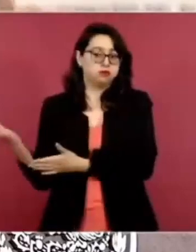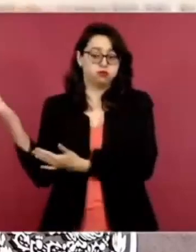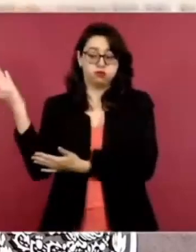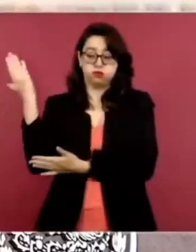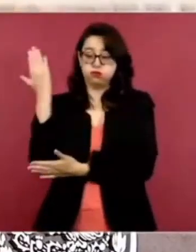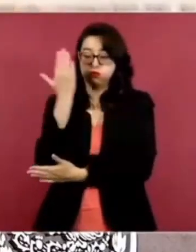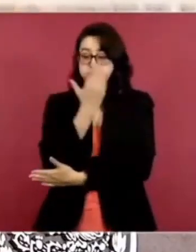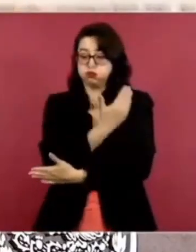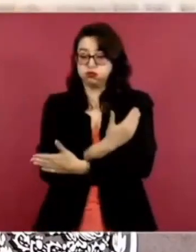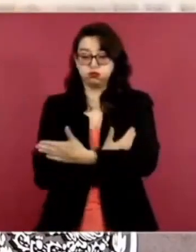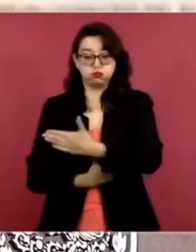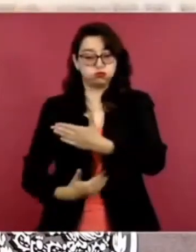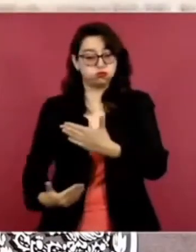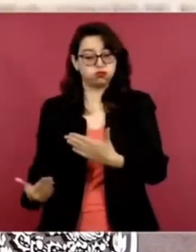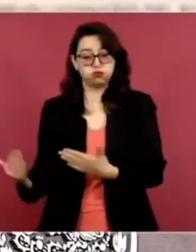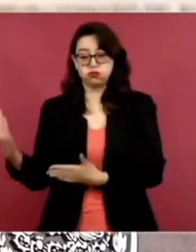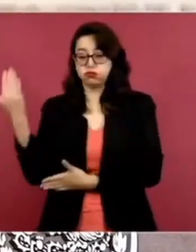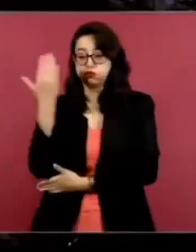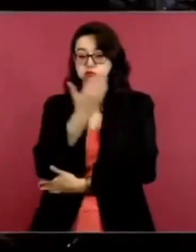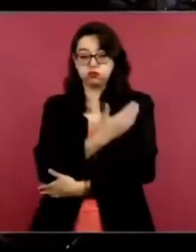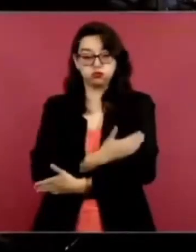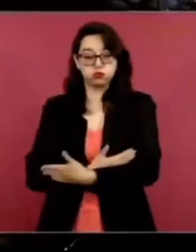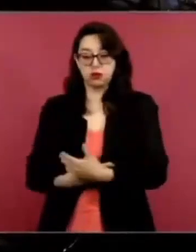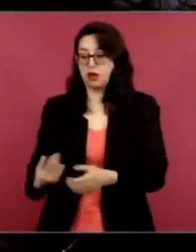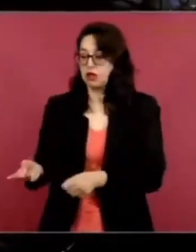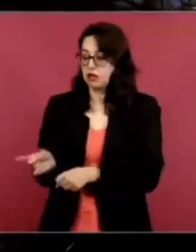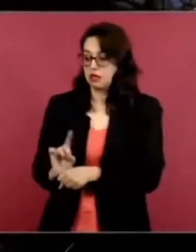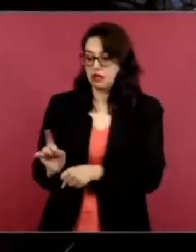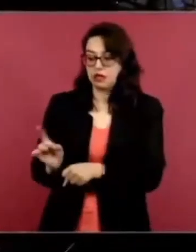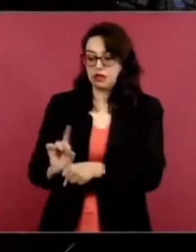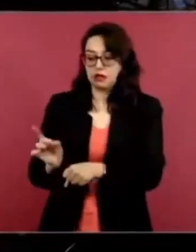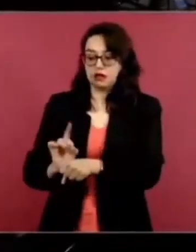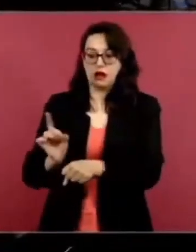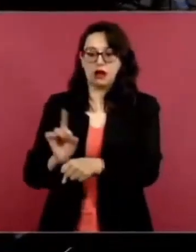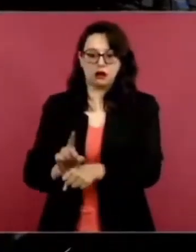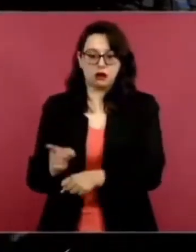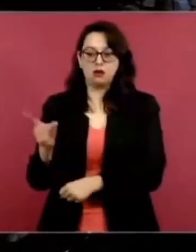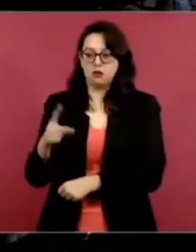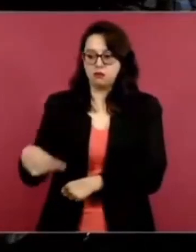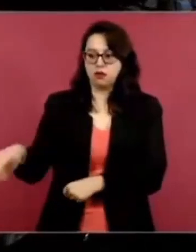Trabajadores de agua del gobierno del estado de Nuevo León,